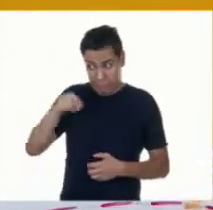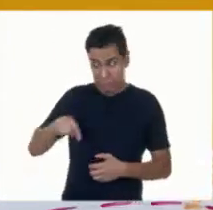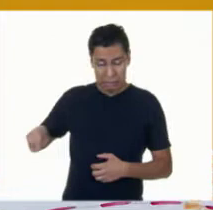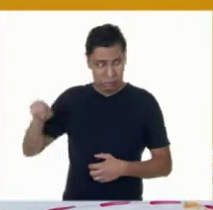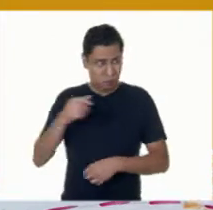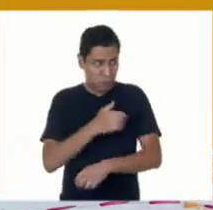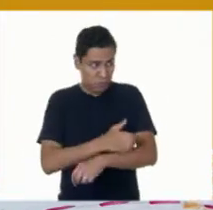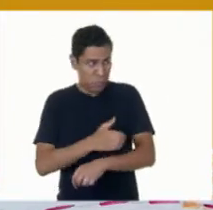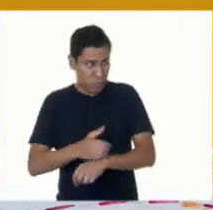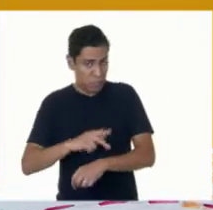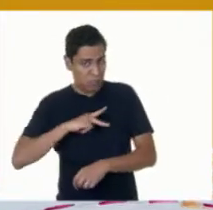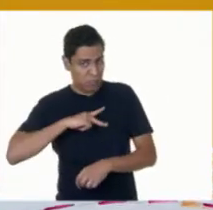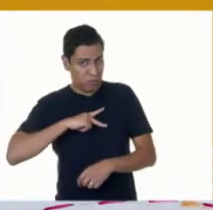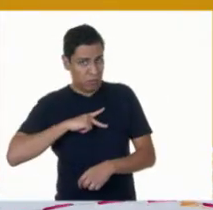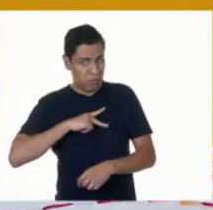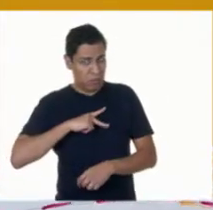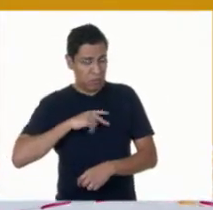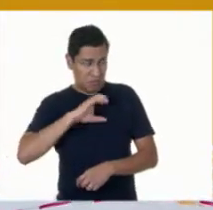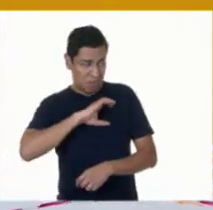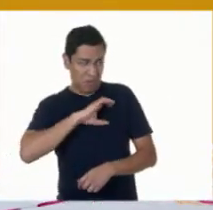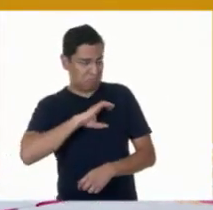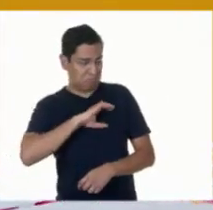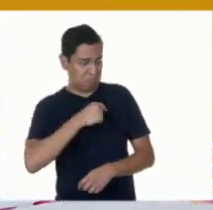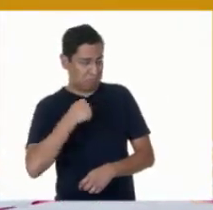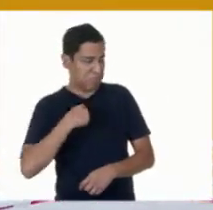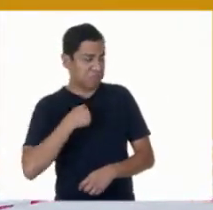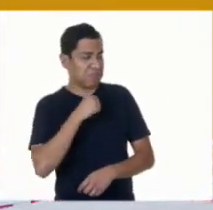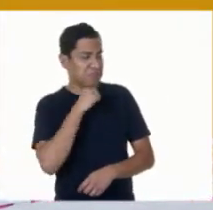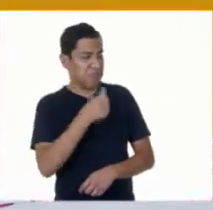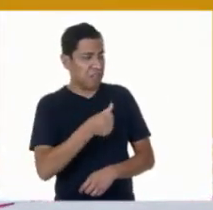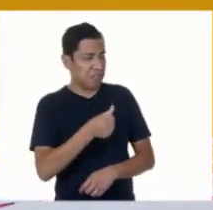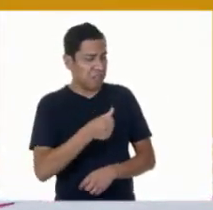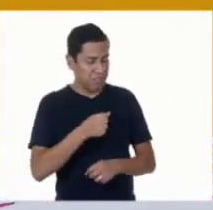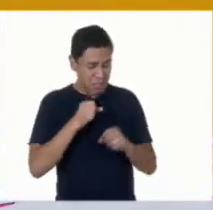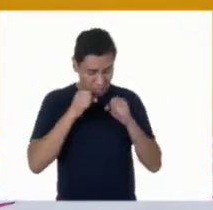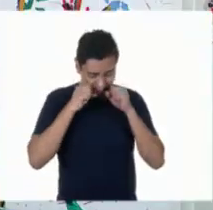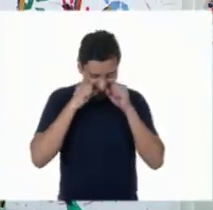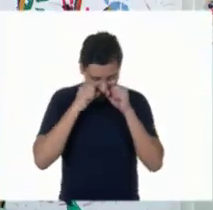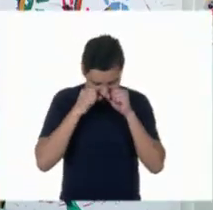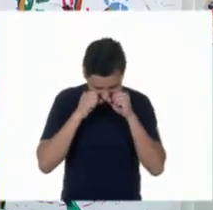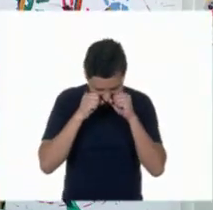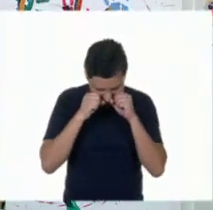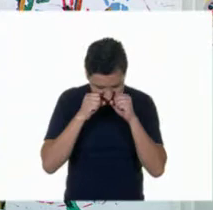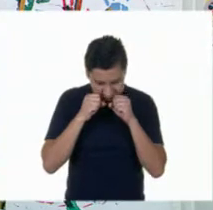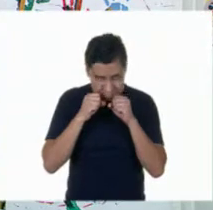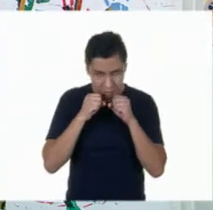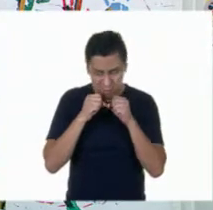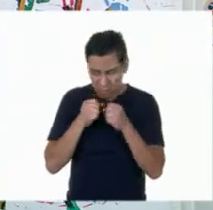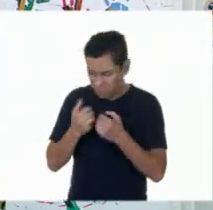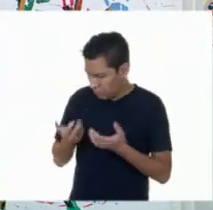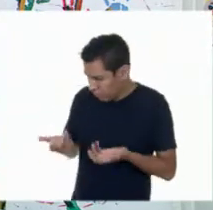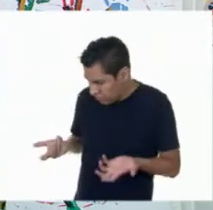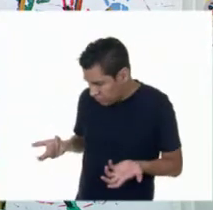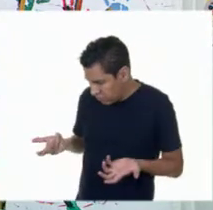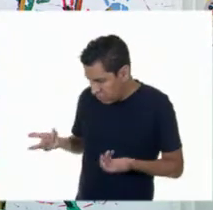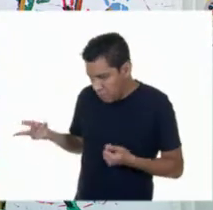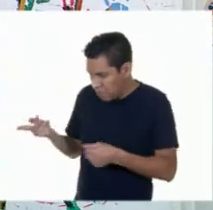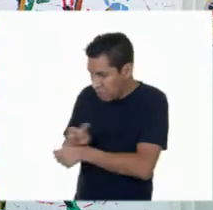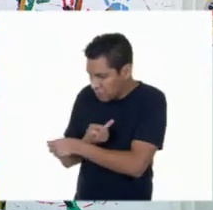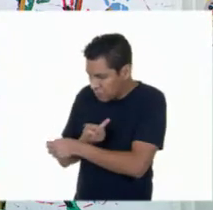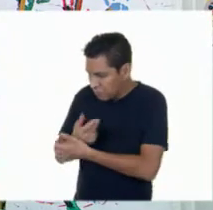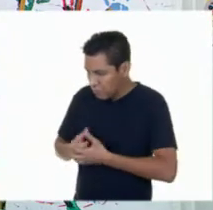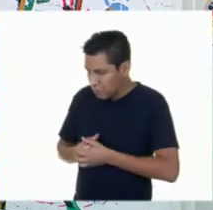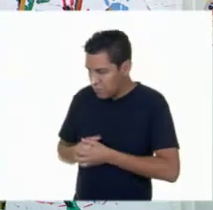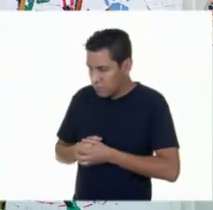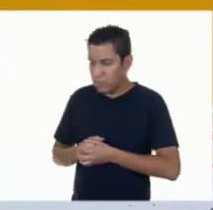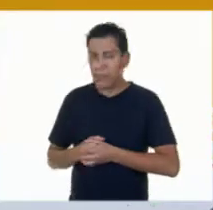niños de mi escuela ya no me quieren. ¿Por qué dices eso, Gloria? ¿Qué fue lo que sucedió?